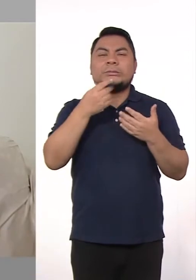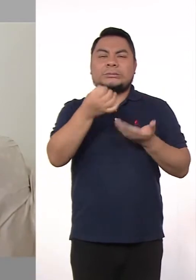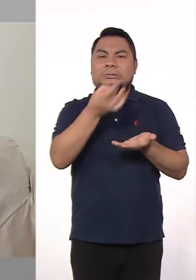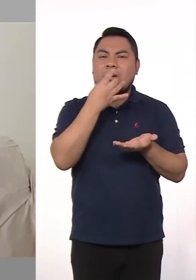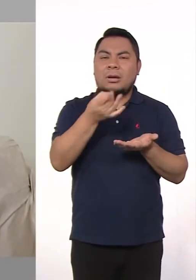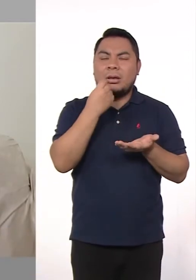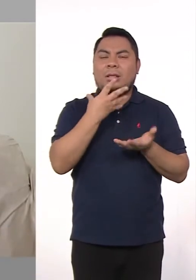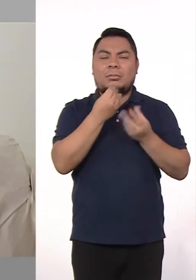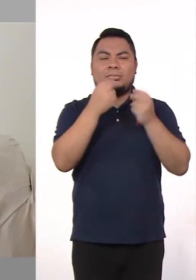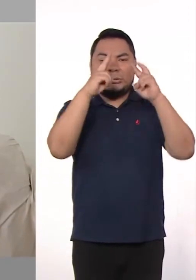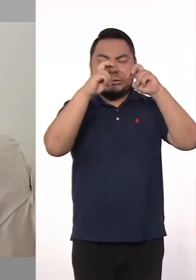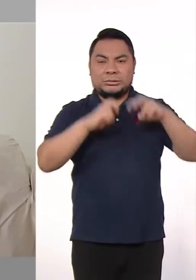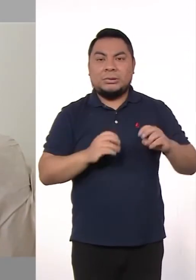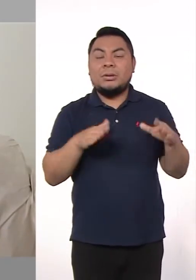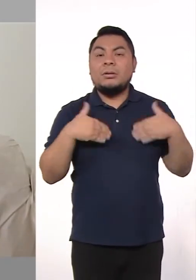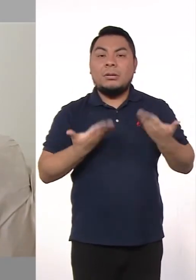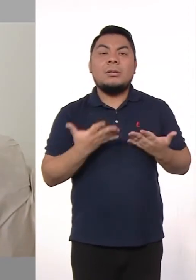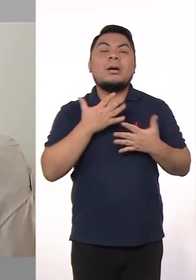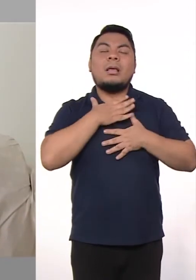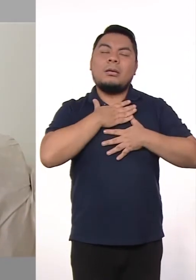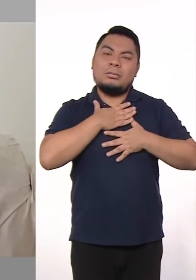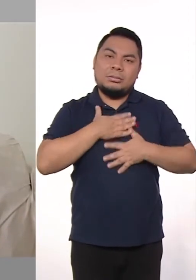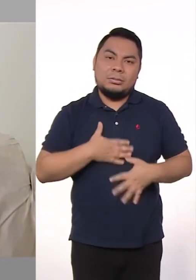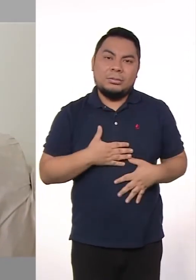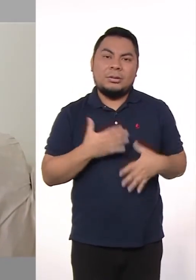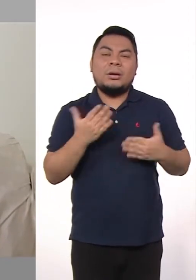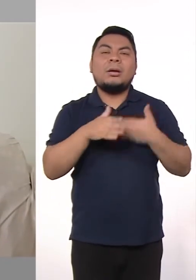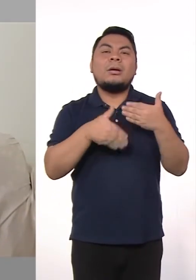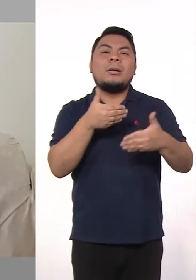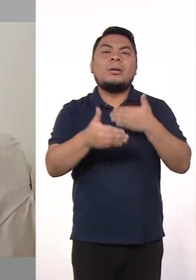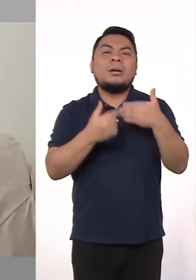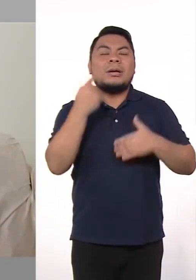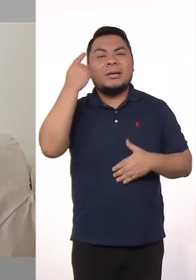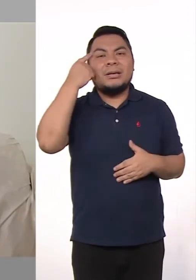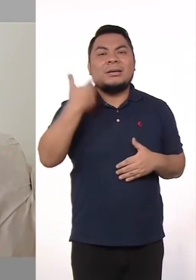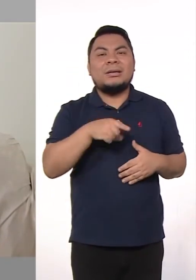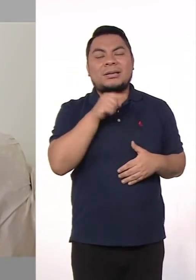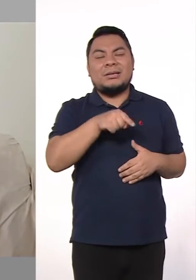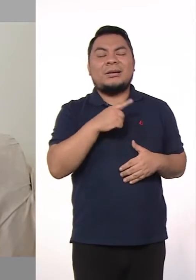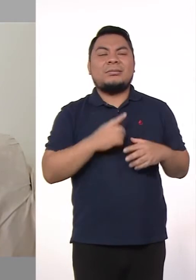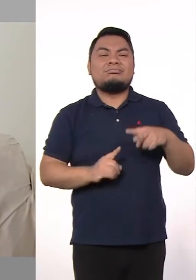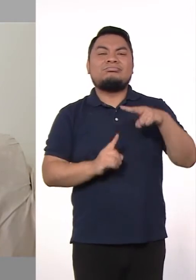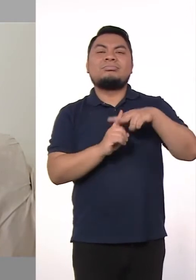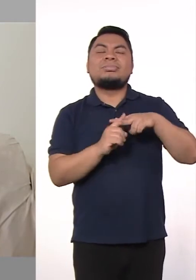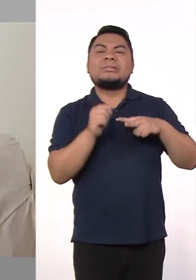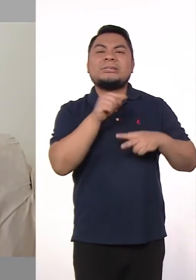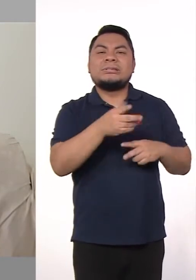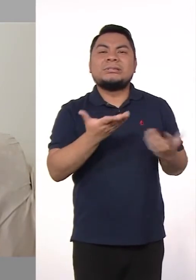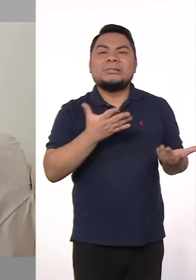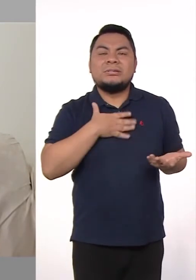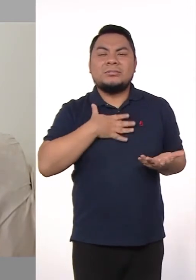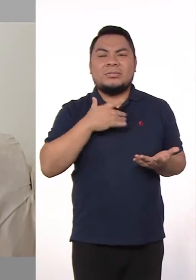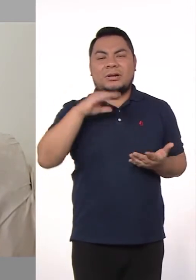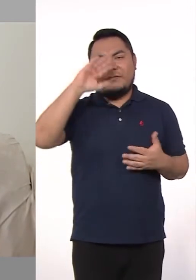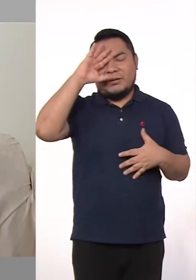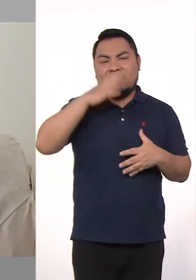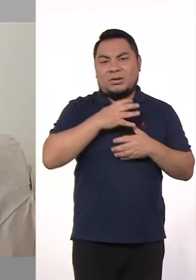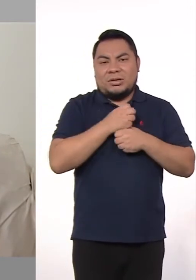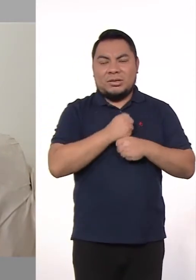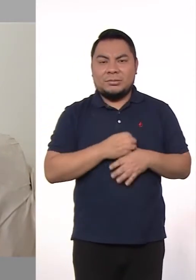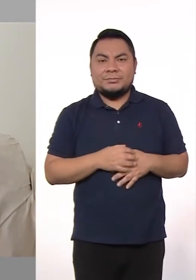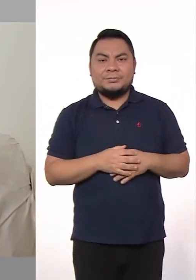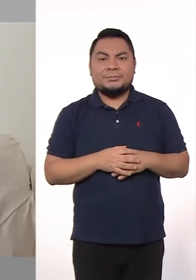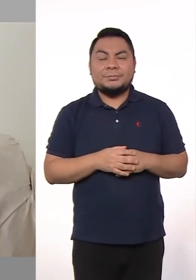medicina para aliviar el proceso viral que había originado dicho patógeno.